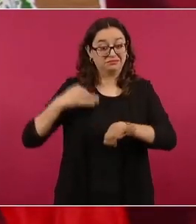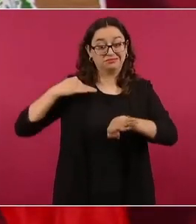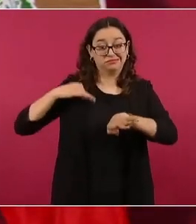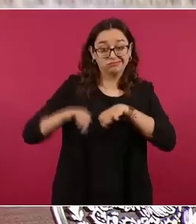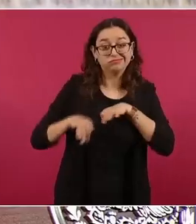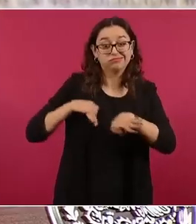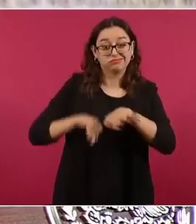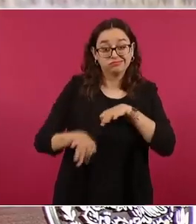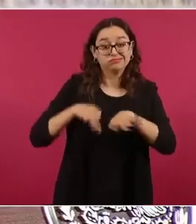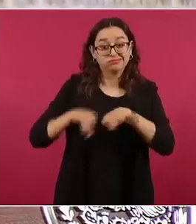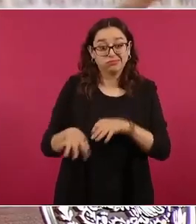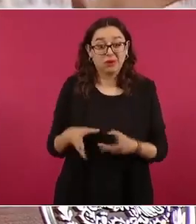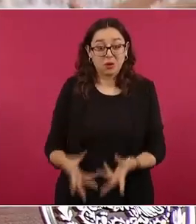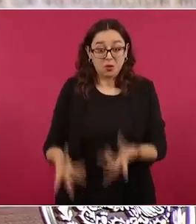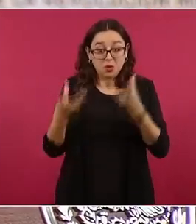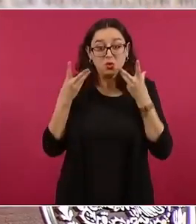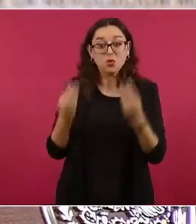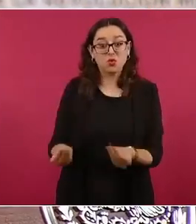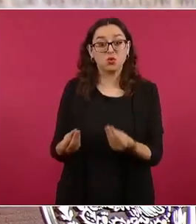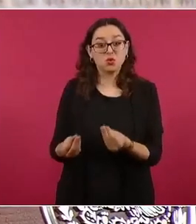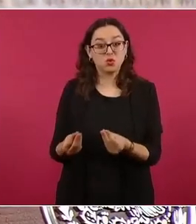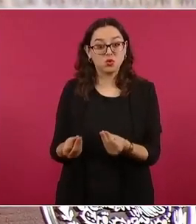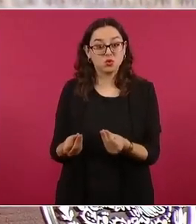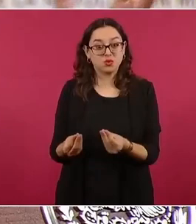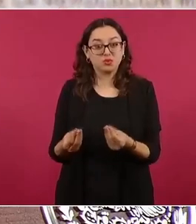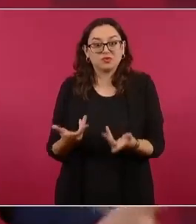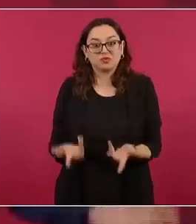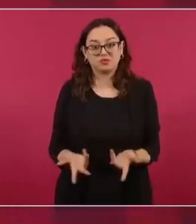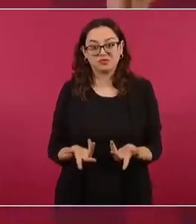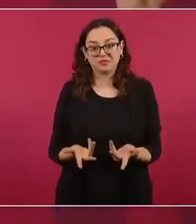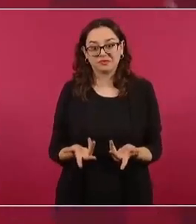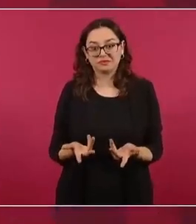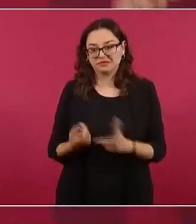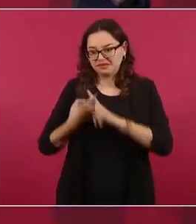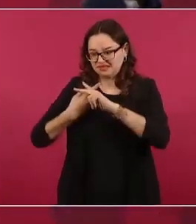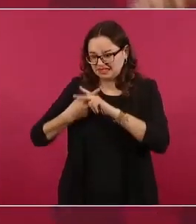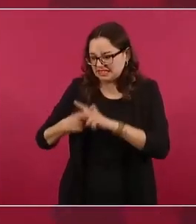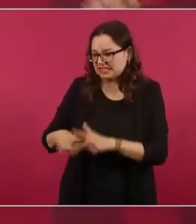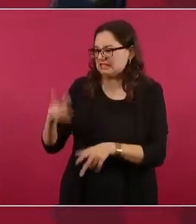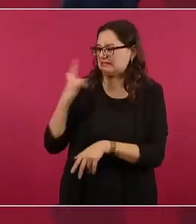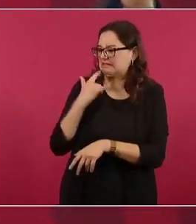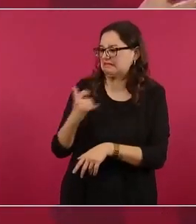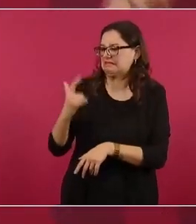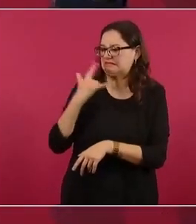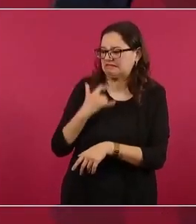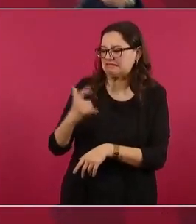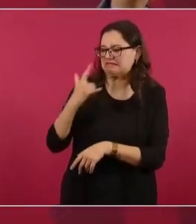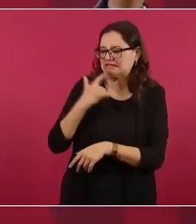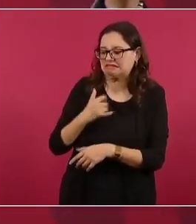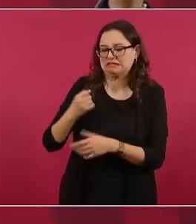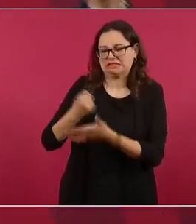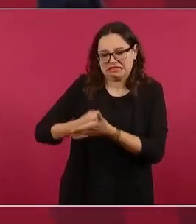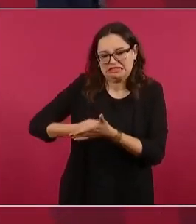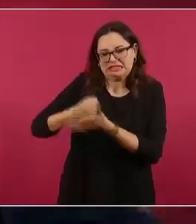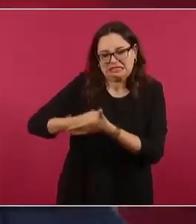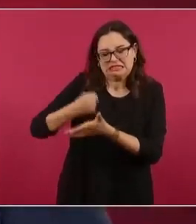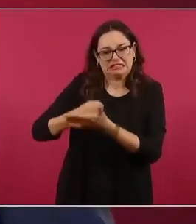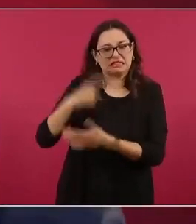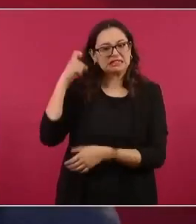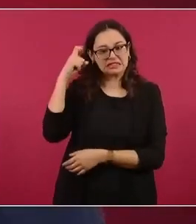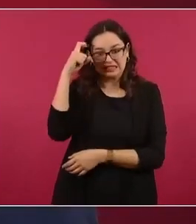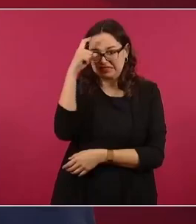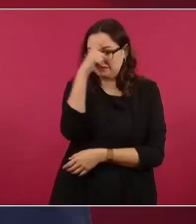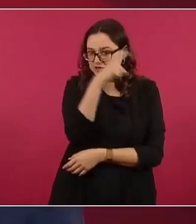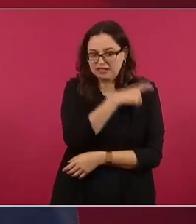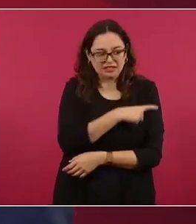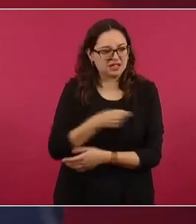cuando estábamos sentando las bases imagínense ahora que ya traemos impulso porque en política